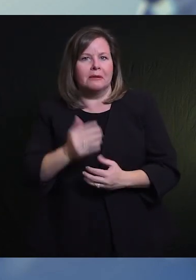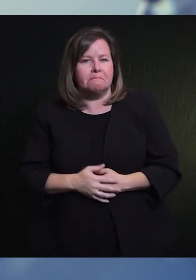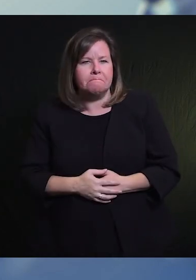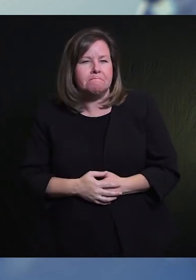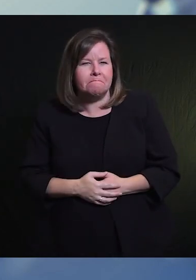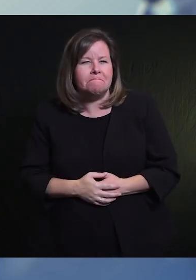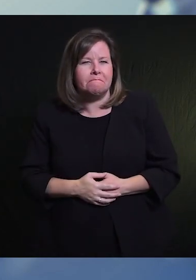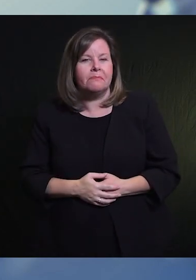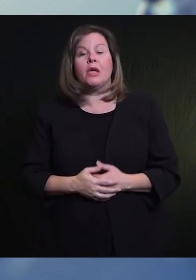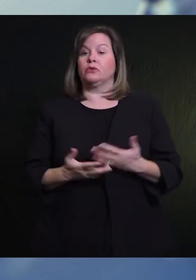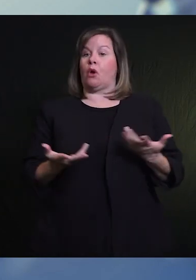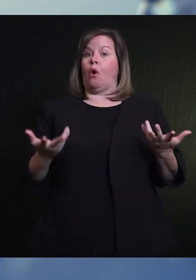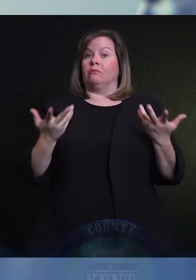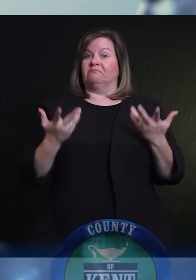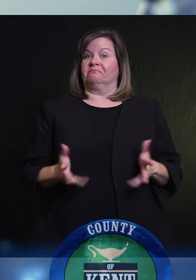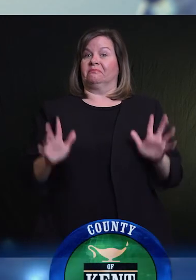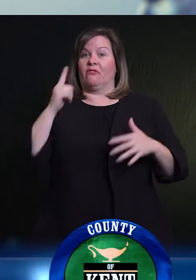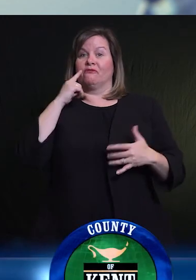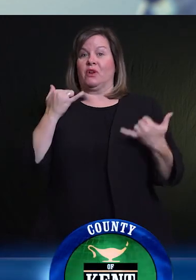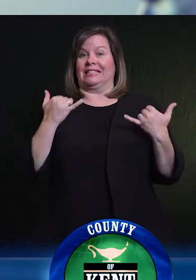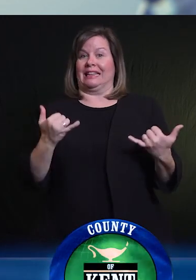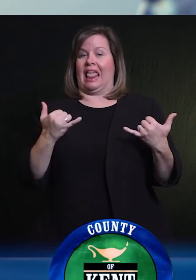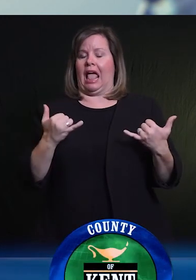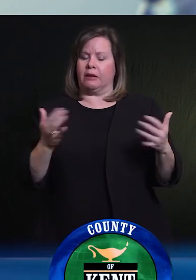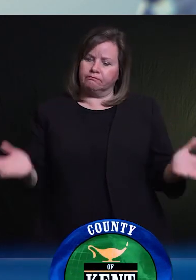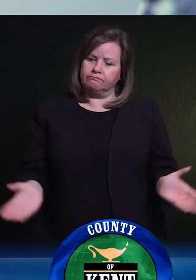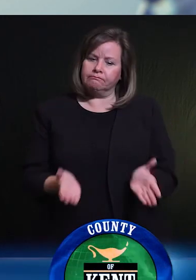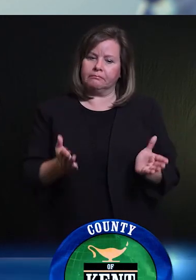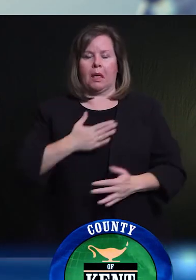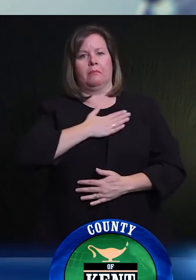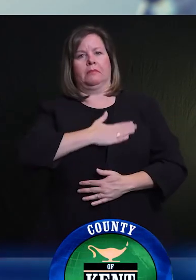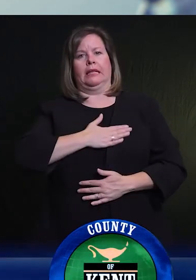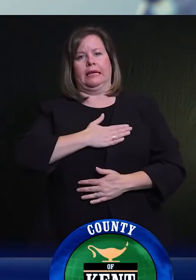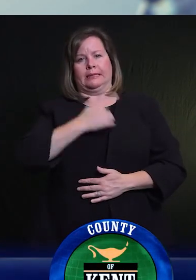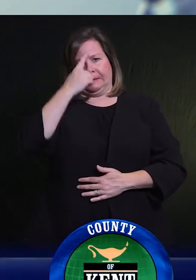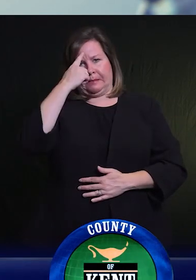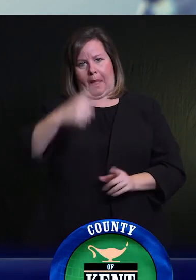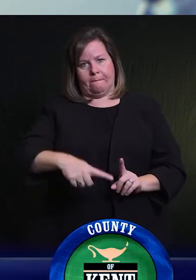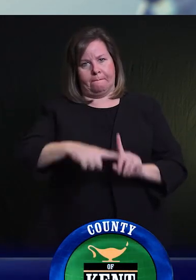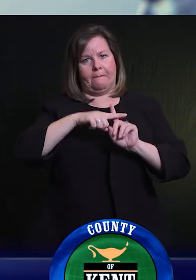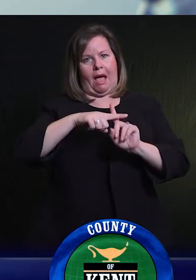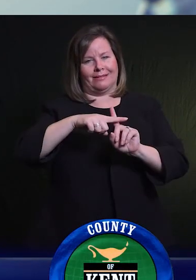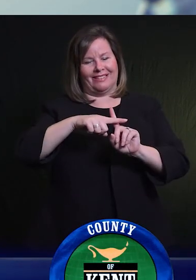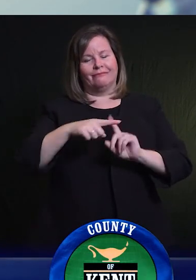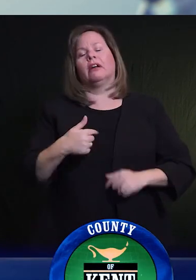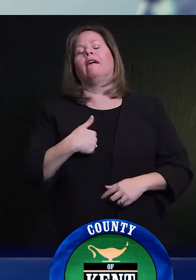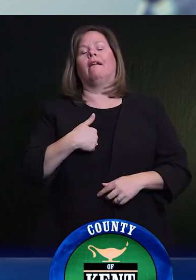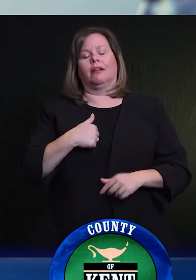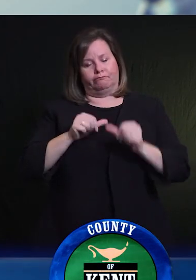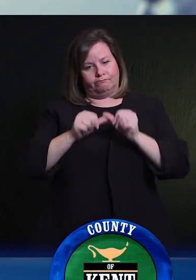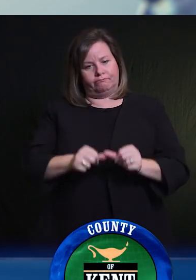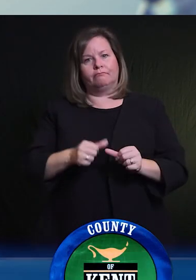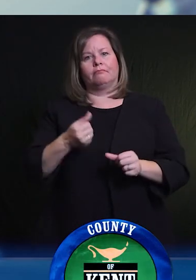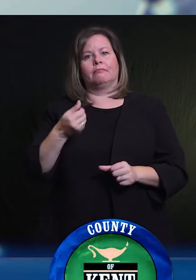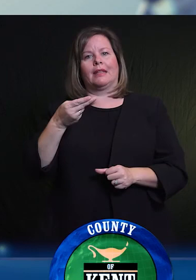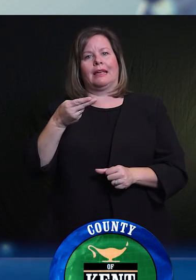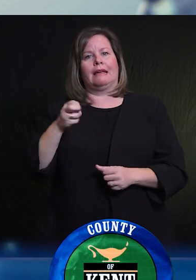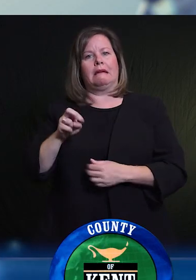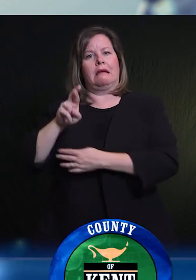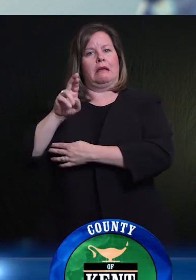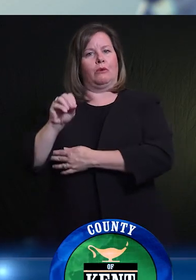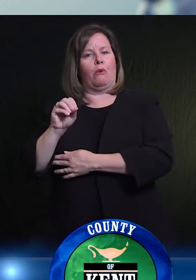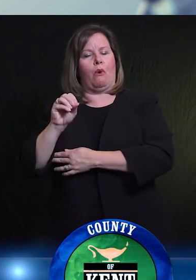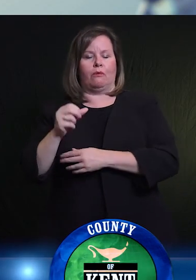Estamos tratando de proporcionar los datos más actualizados en el momento de la creación de estos videos. Así que